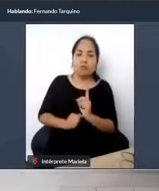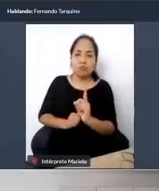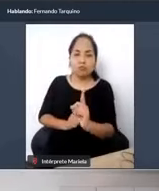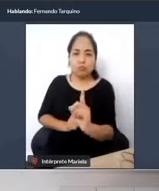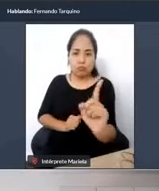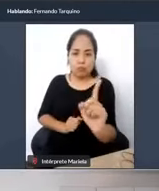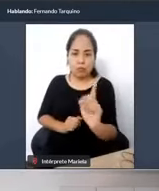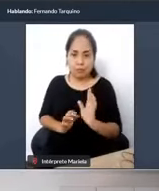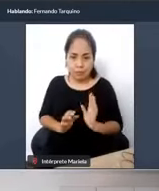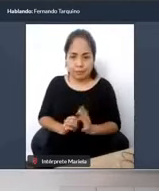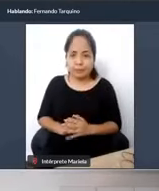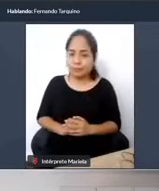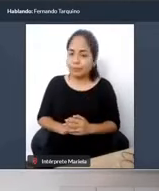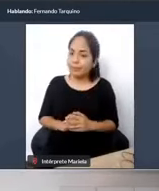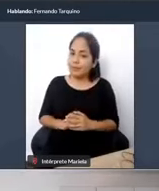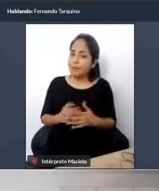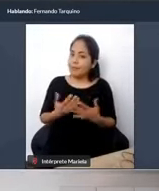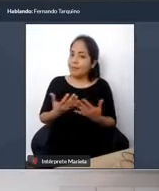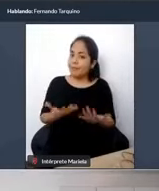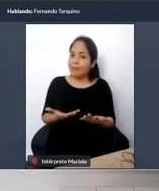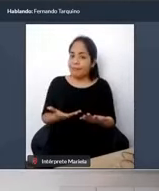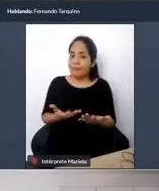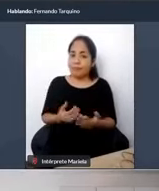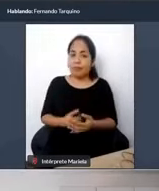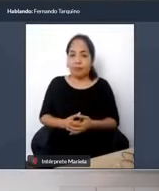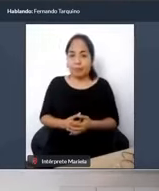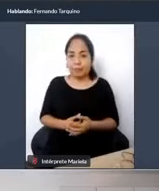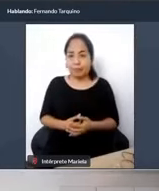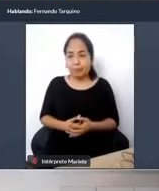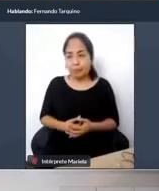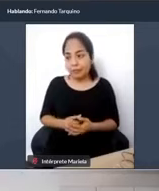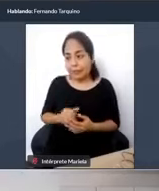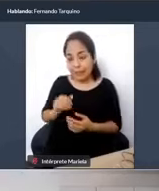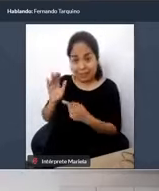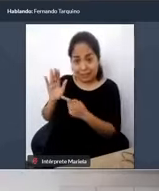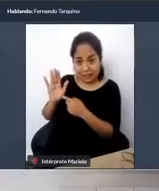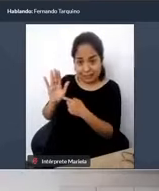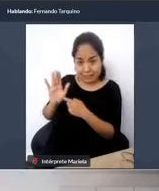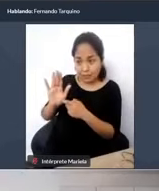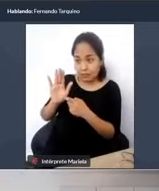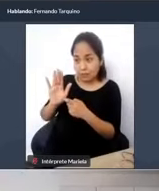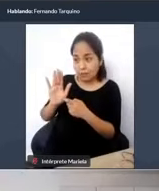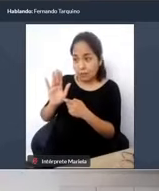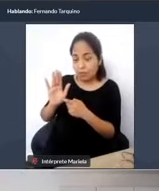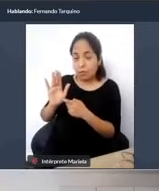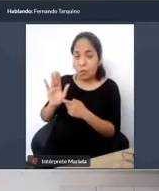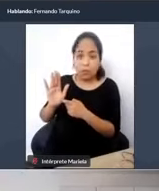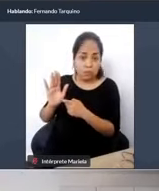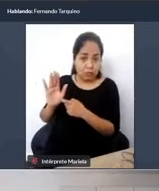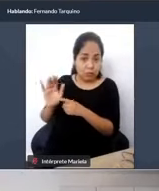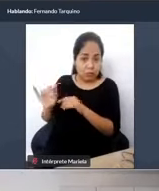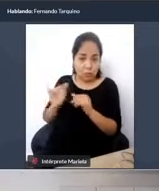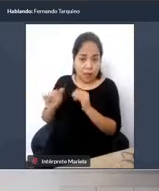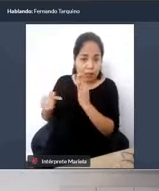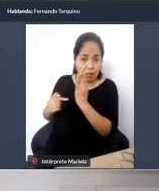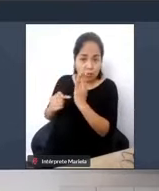Esto no llega a tener la tecnología que se vio en el video, por eso dije que iba de lo más avanzado a lo menos avanzado.